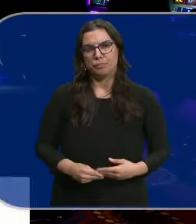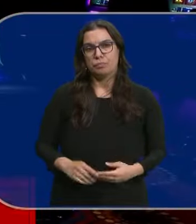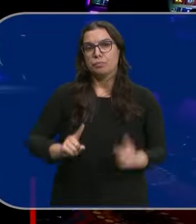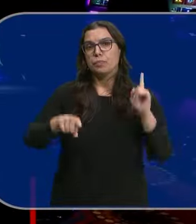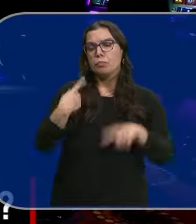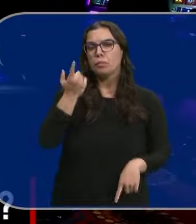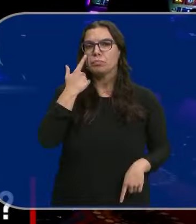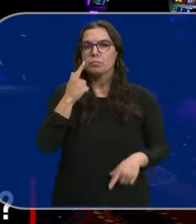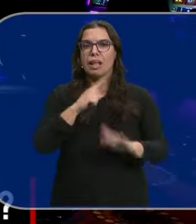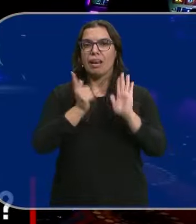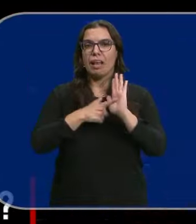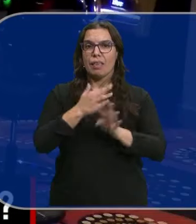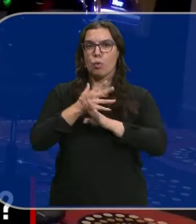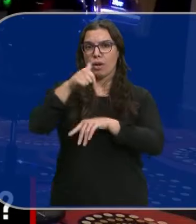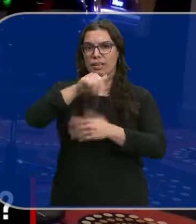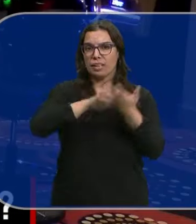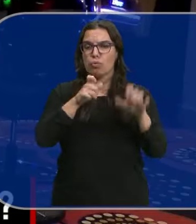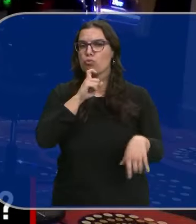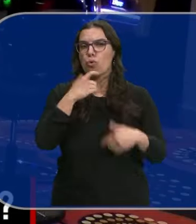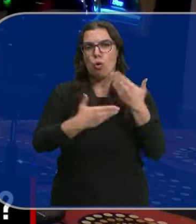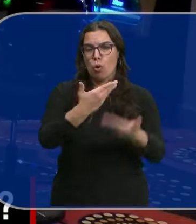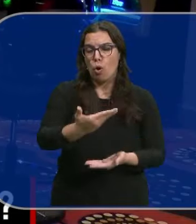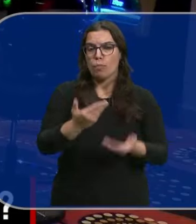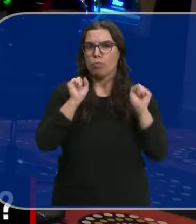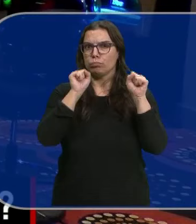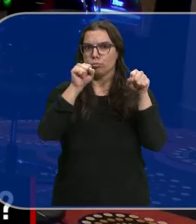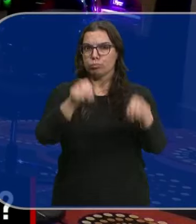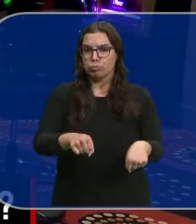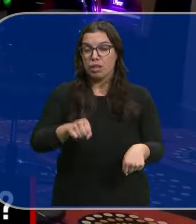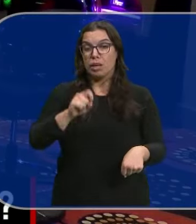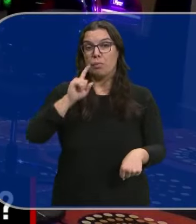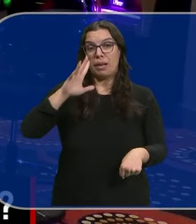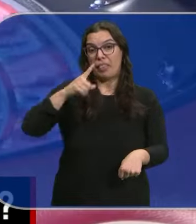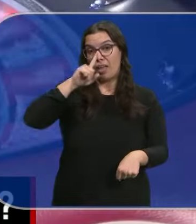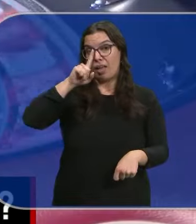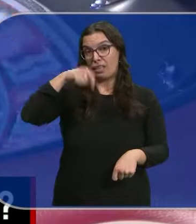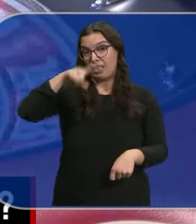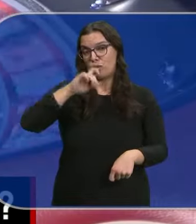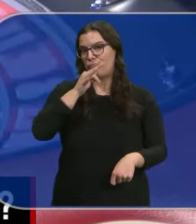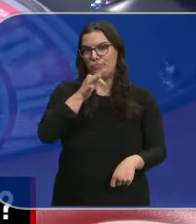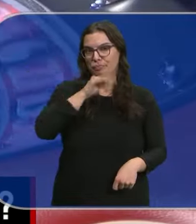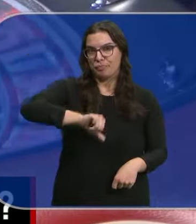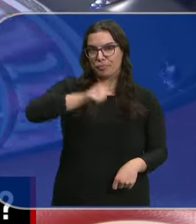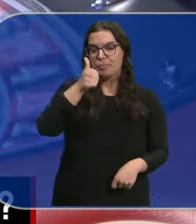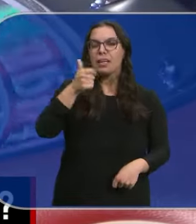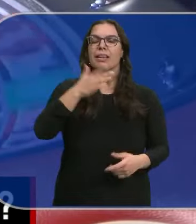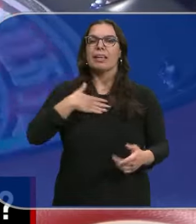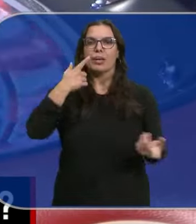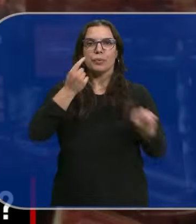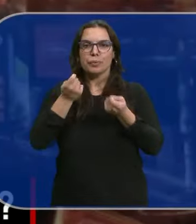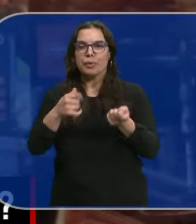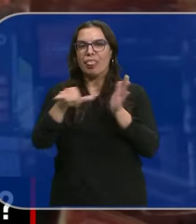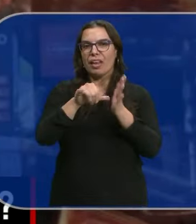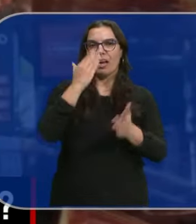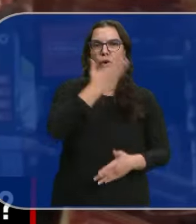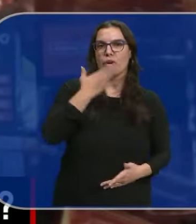Comprobaremos el estado de la ley del juego de Castilla y León Su aprobación se atrasa y no llegaría antes del año que viene Se regularán la restricción de establecimientos cerca de los